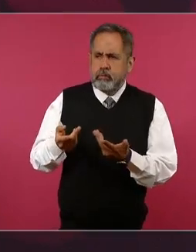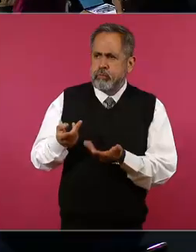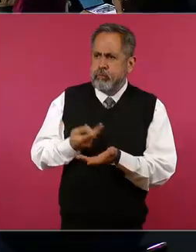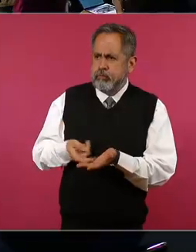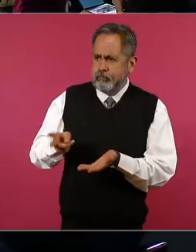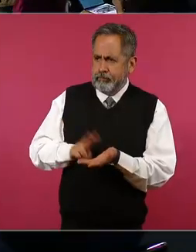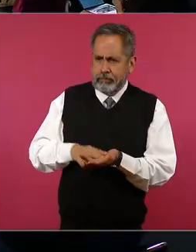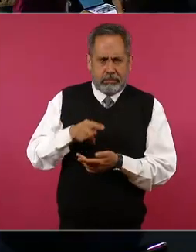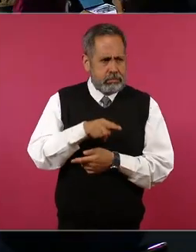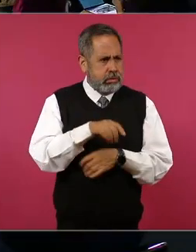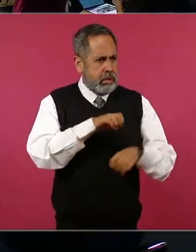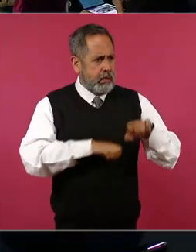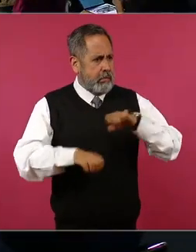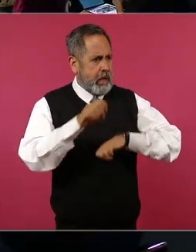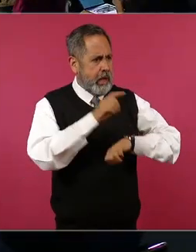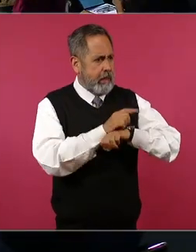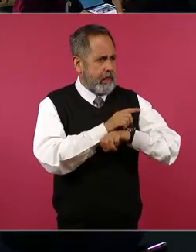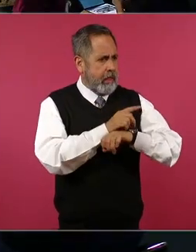embajadas